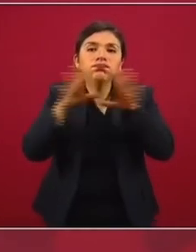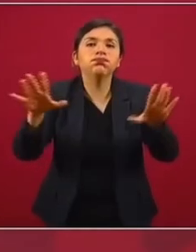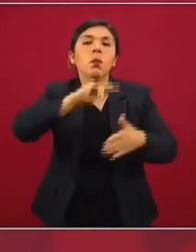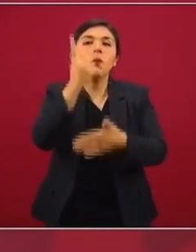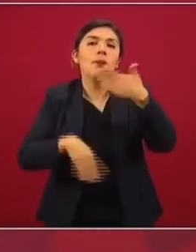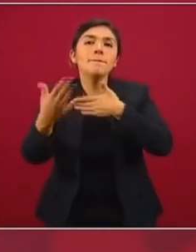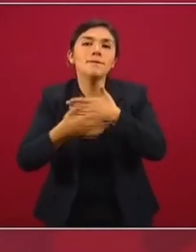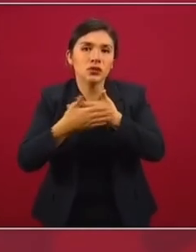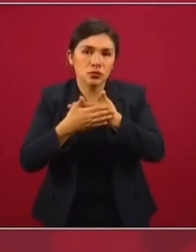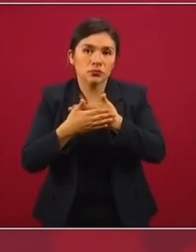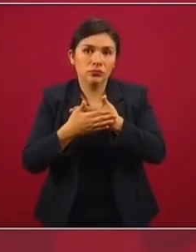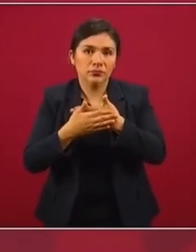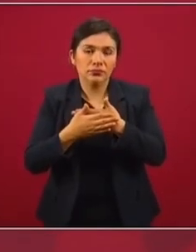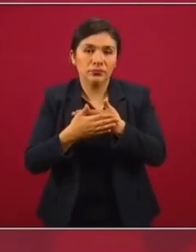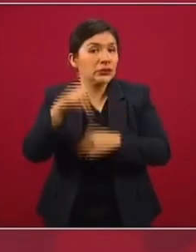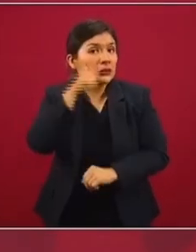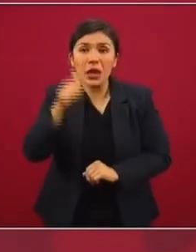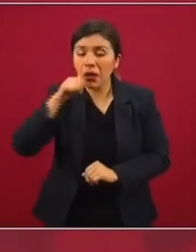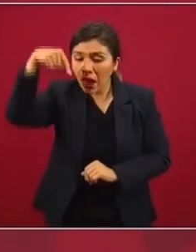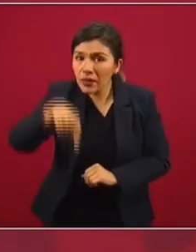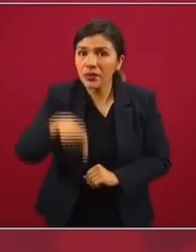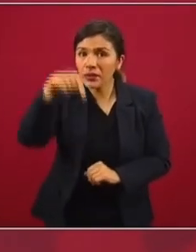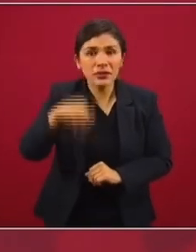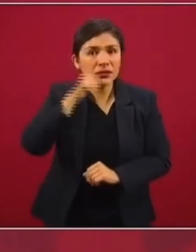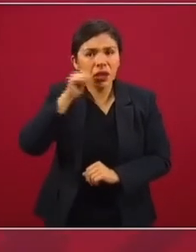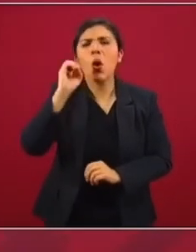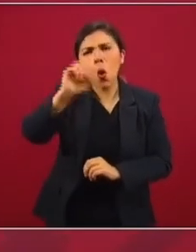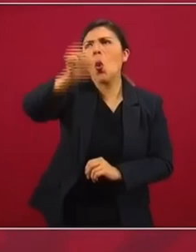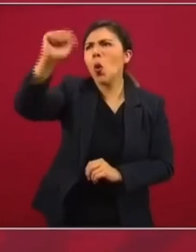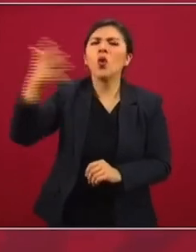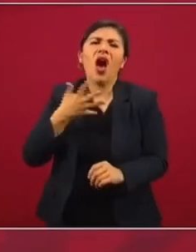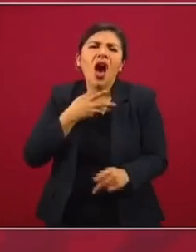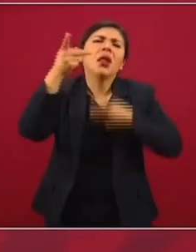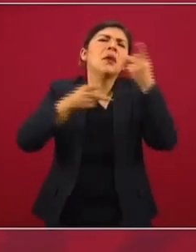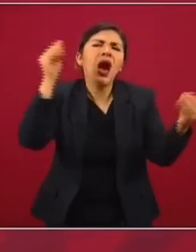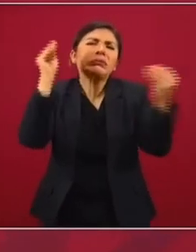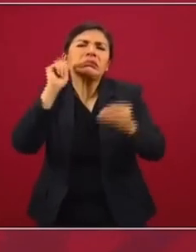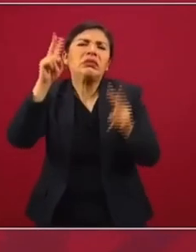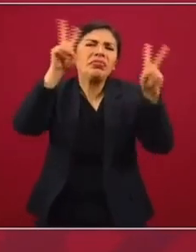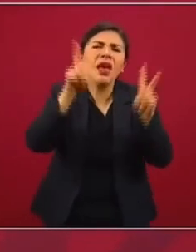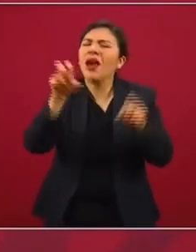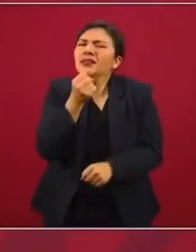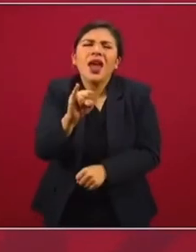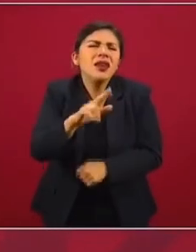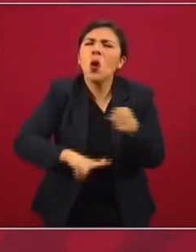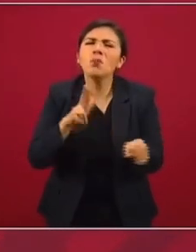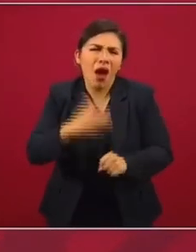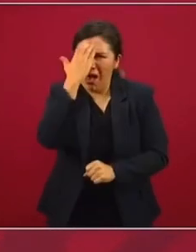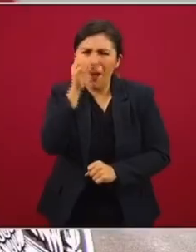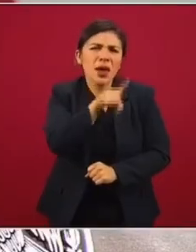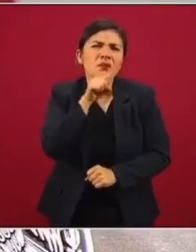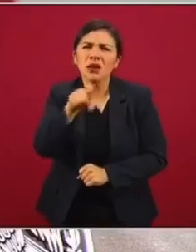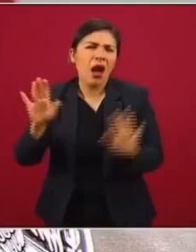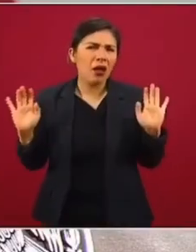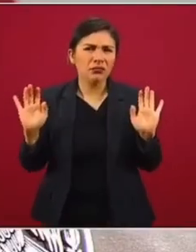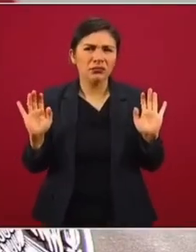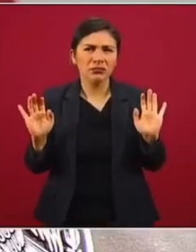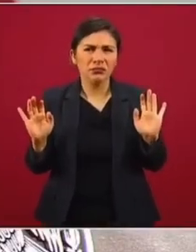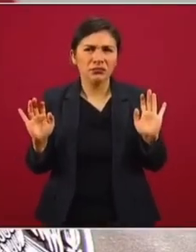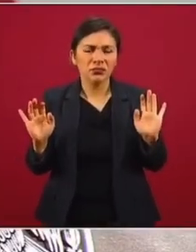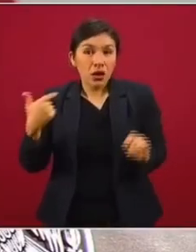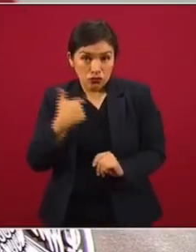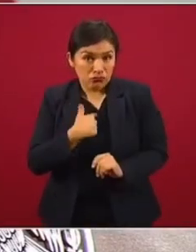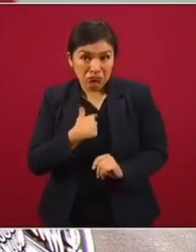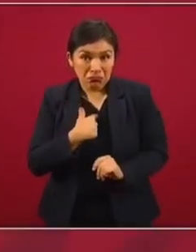el programa. Siempre aquí o en otras partes para haber polémicas sobre estos temas. Es natural. Yo estoy,